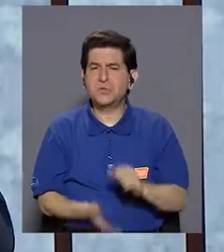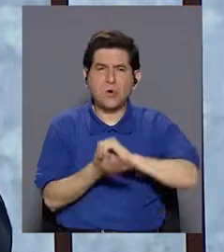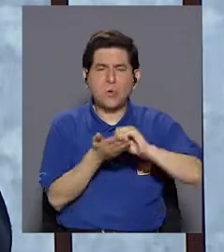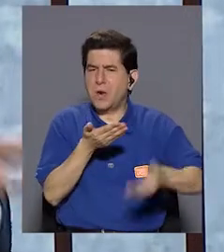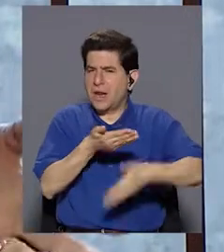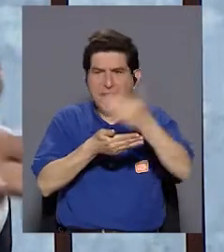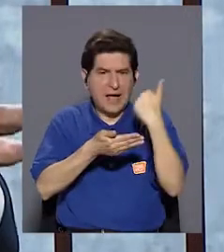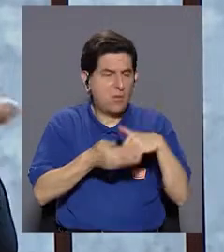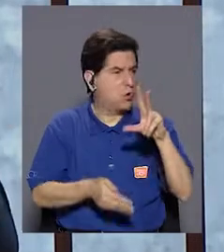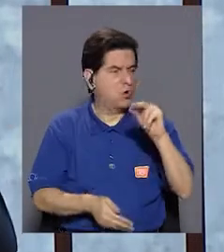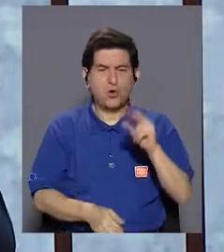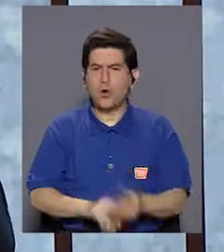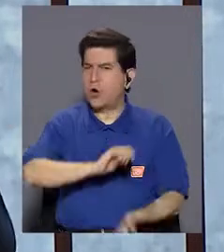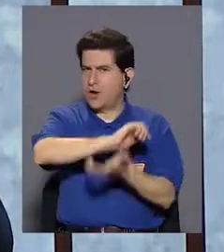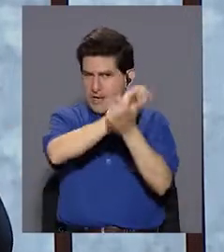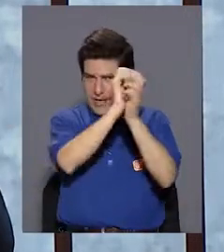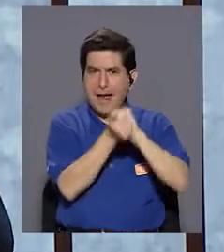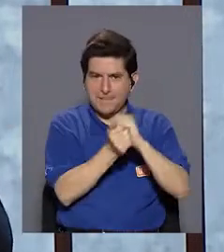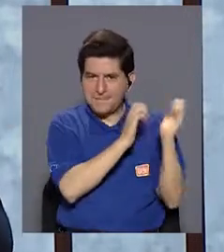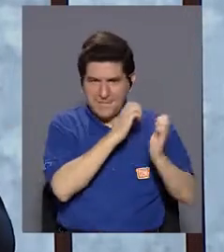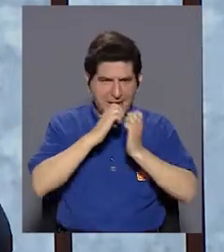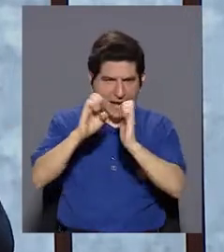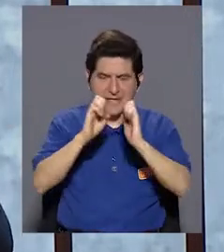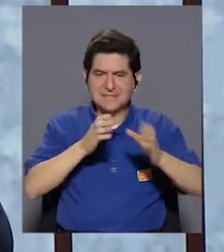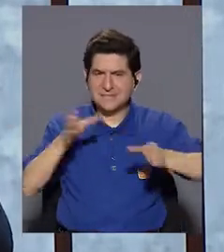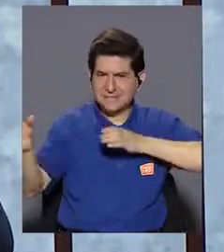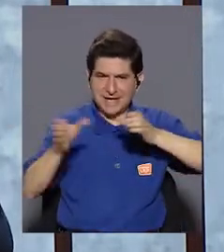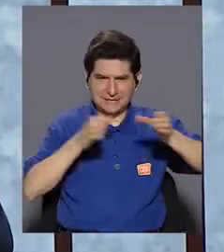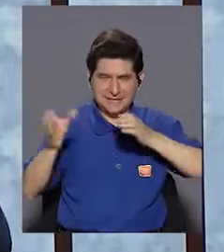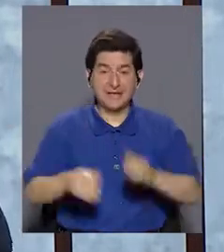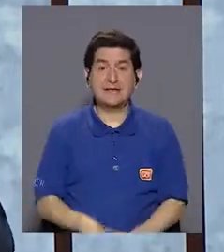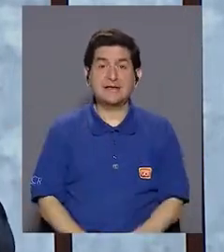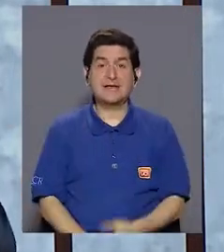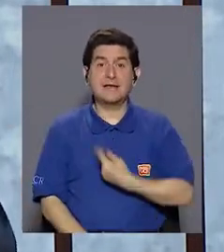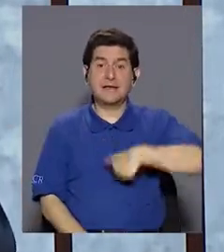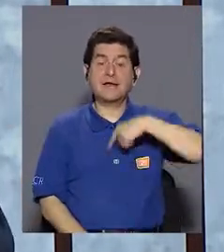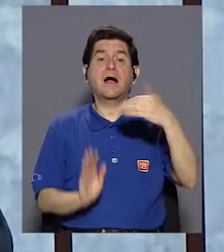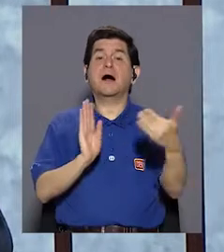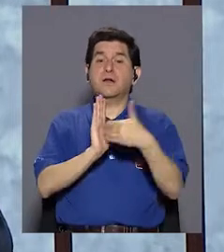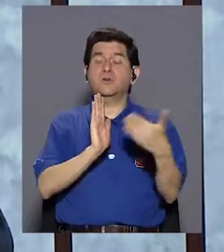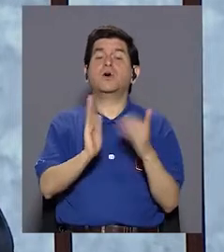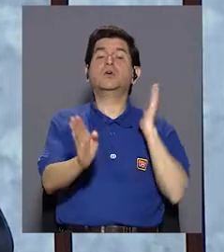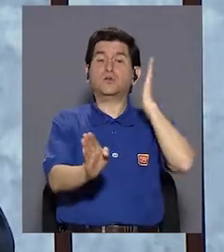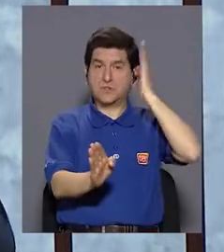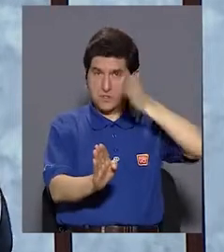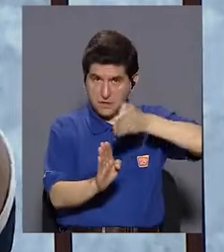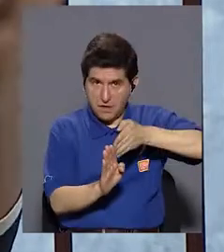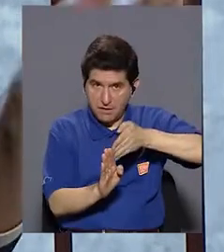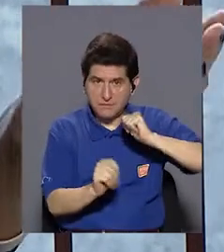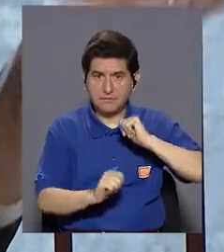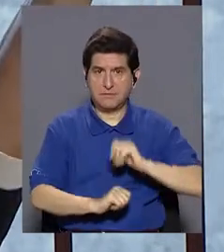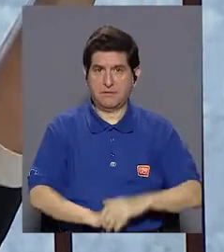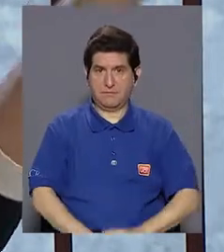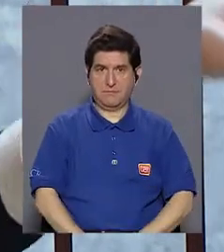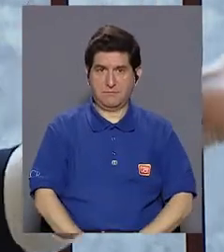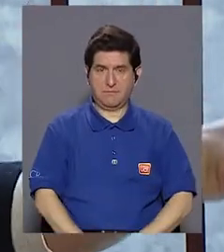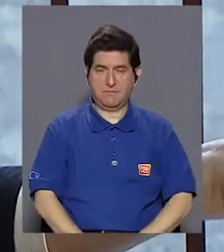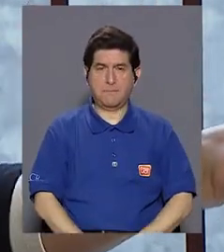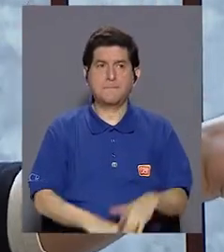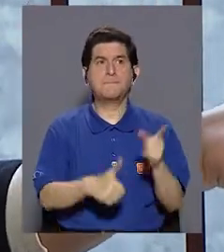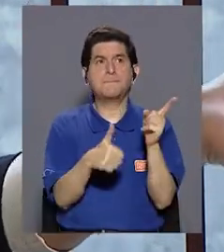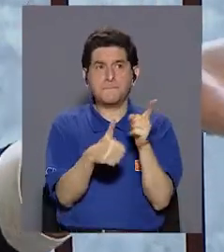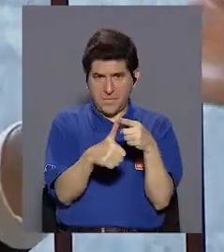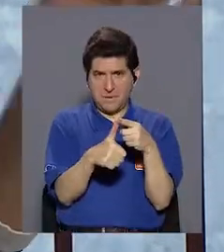teníamos antes, no, no, cambiar un poco la estrategia comercial, y a nosotros nos está afectando directamente con, bueno,